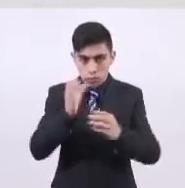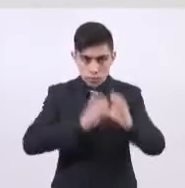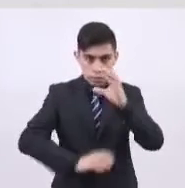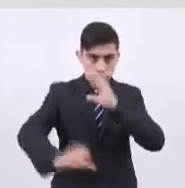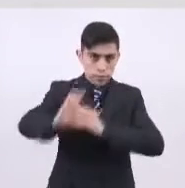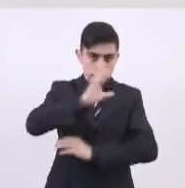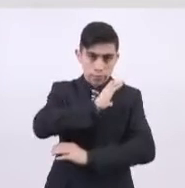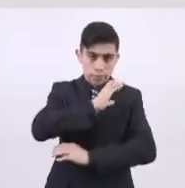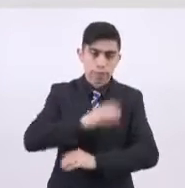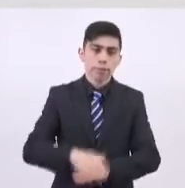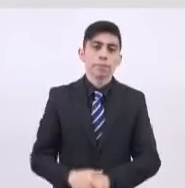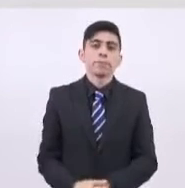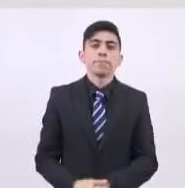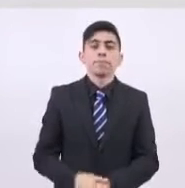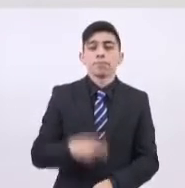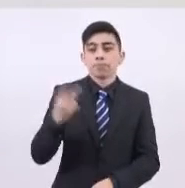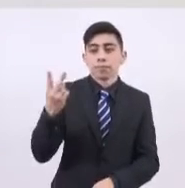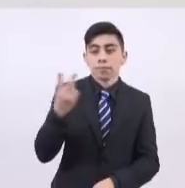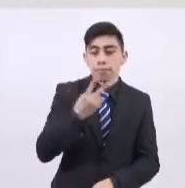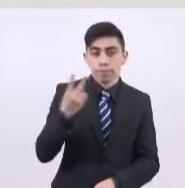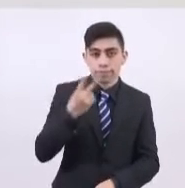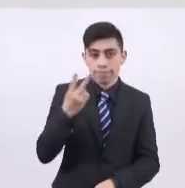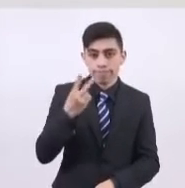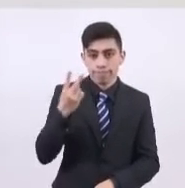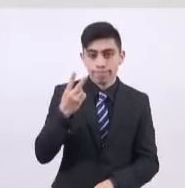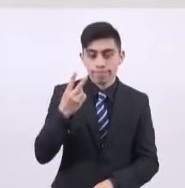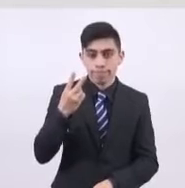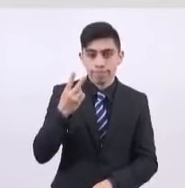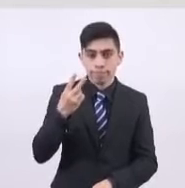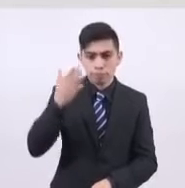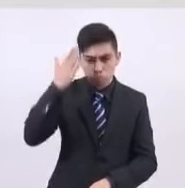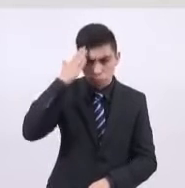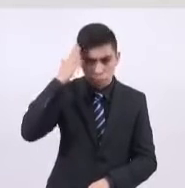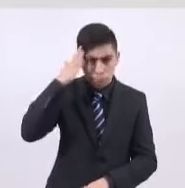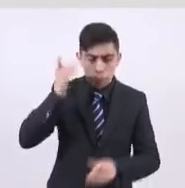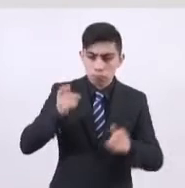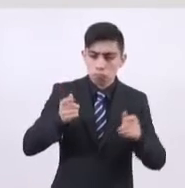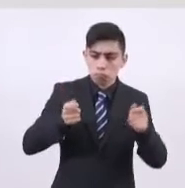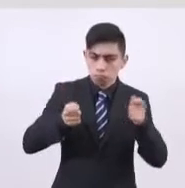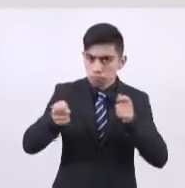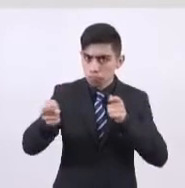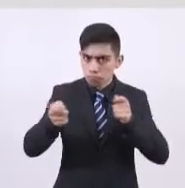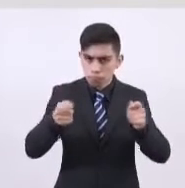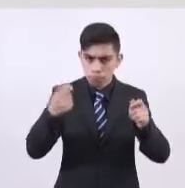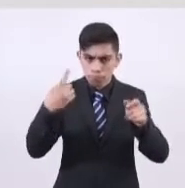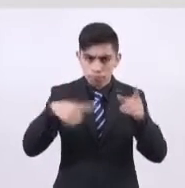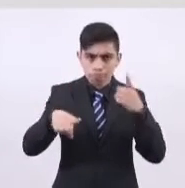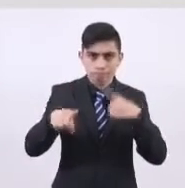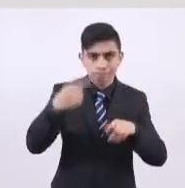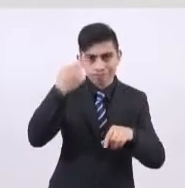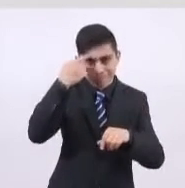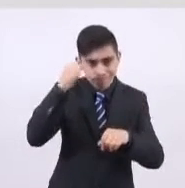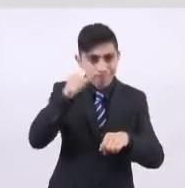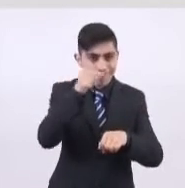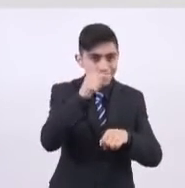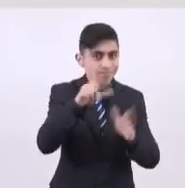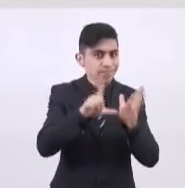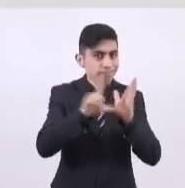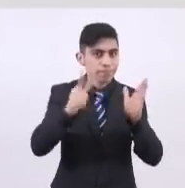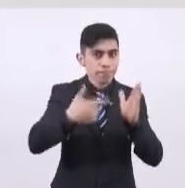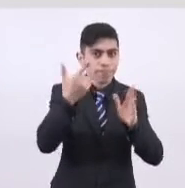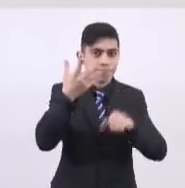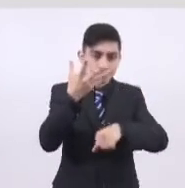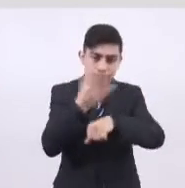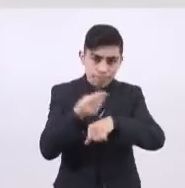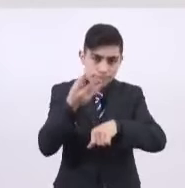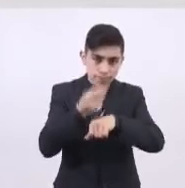doctora Claudia Sheinbaum, encabezarán personalmente los esfuerzos de rehabilitación de esta línea. Toda vez